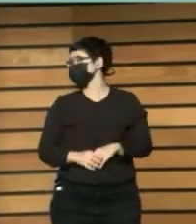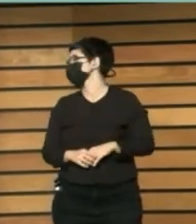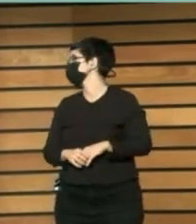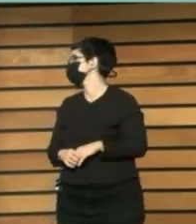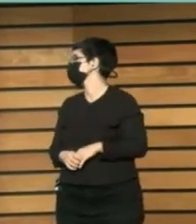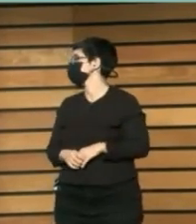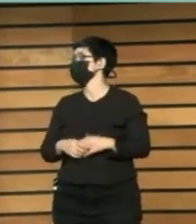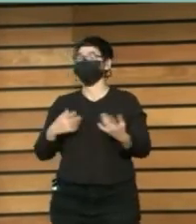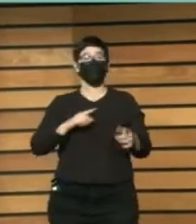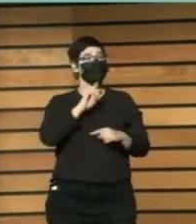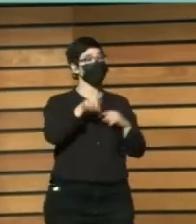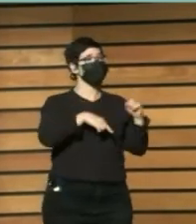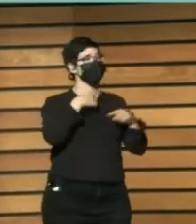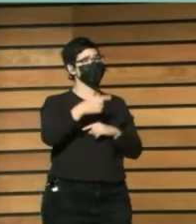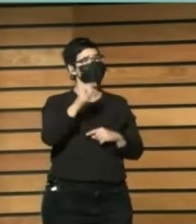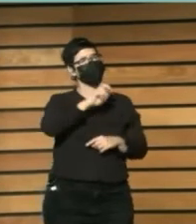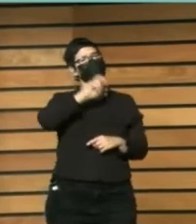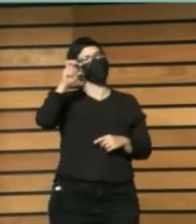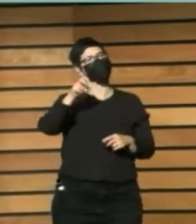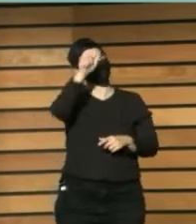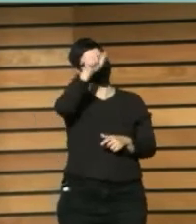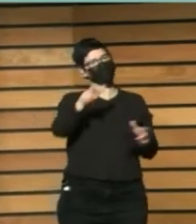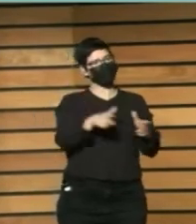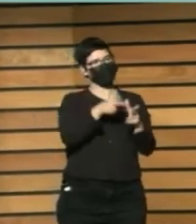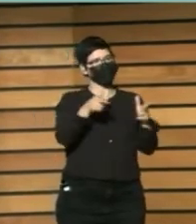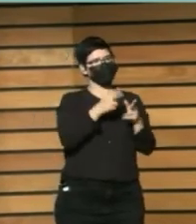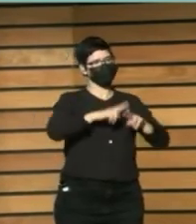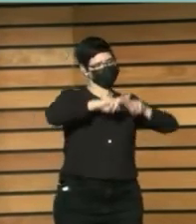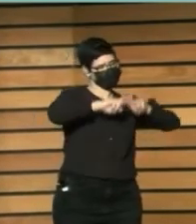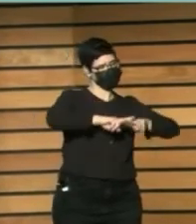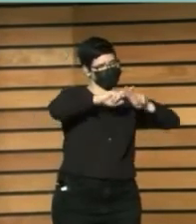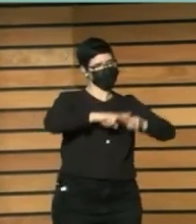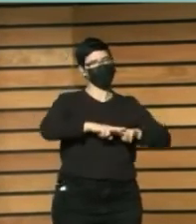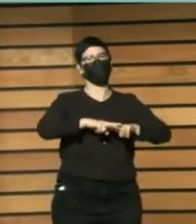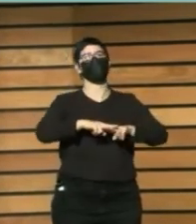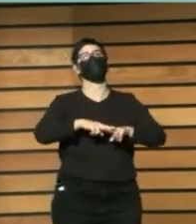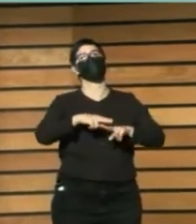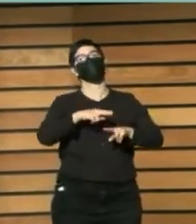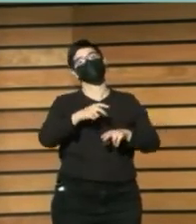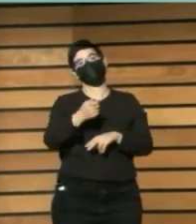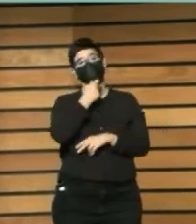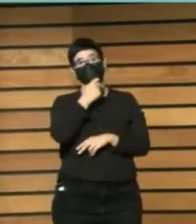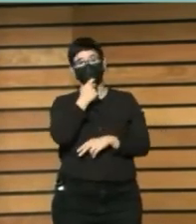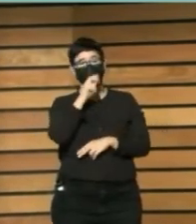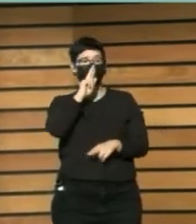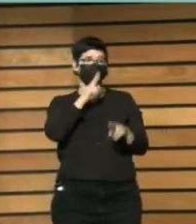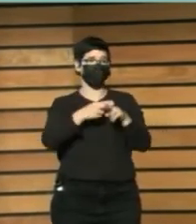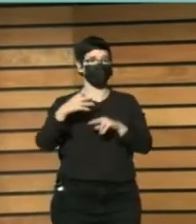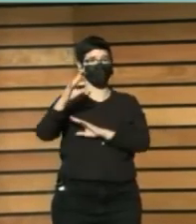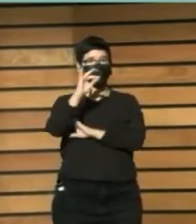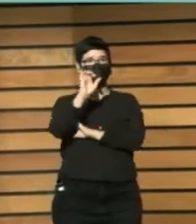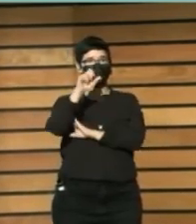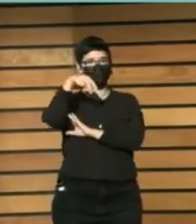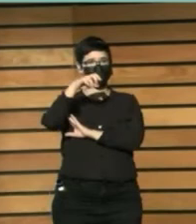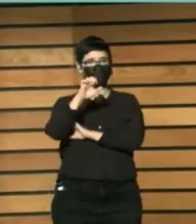Después Hay un sociólogo Británico Muy famoso Que es Sennett Y ha escrito